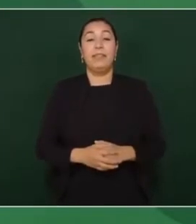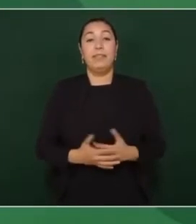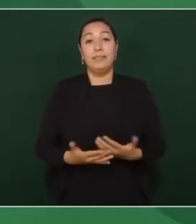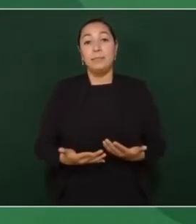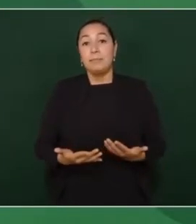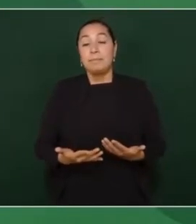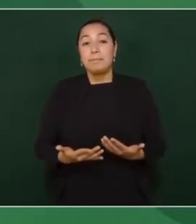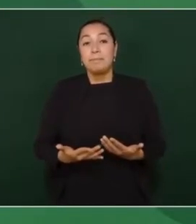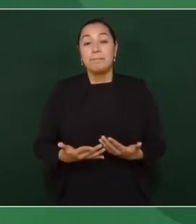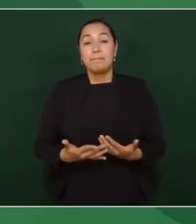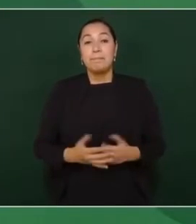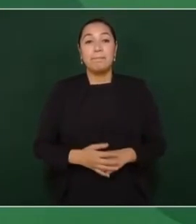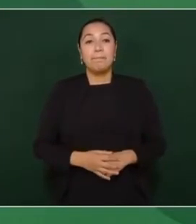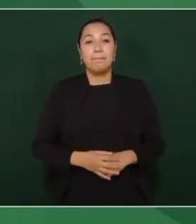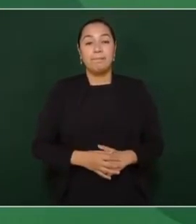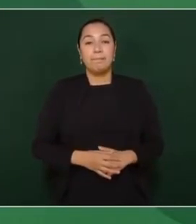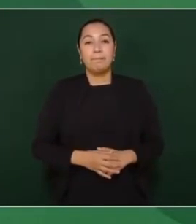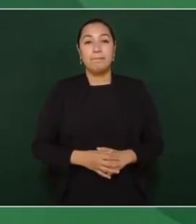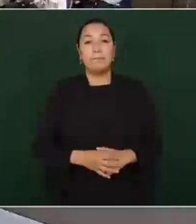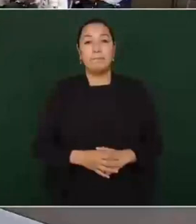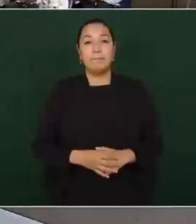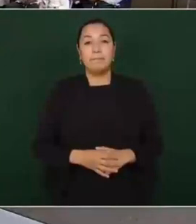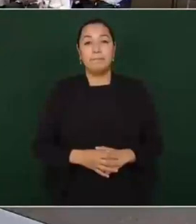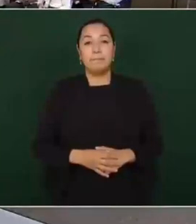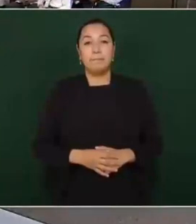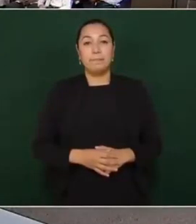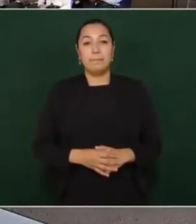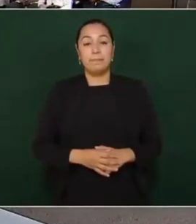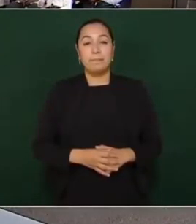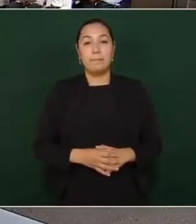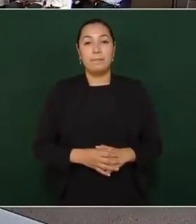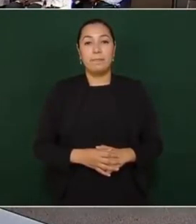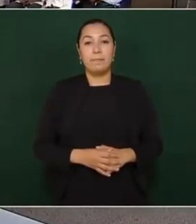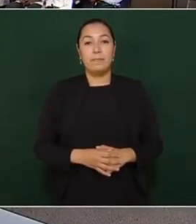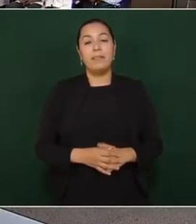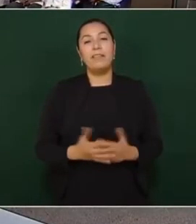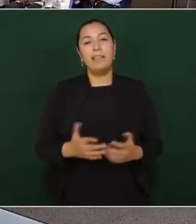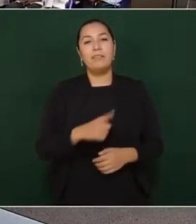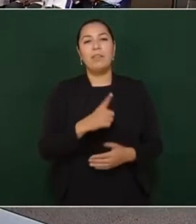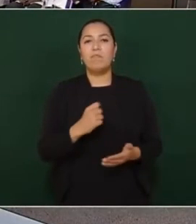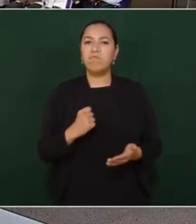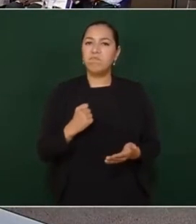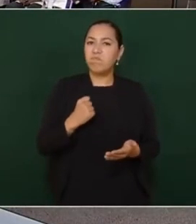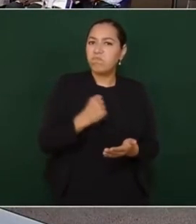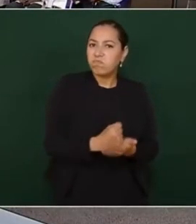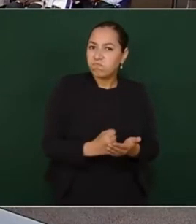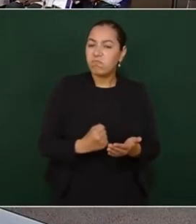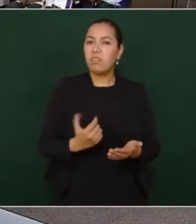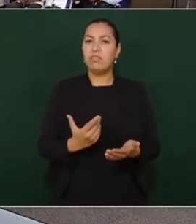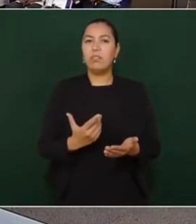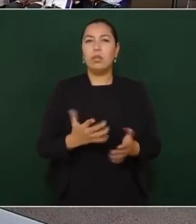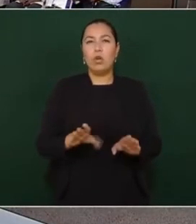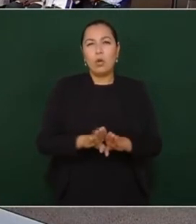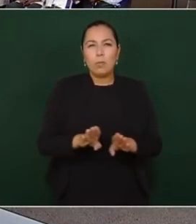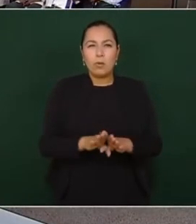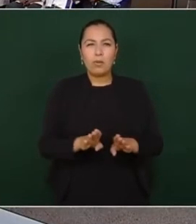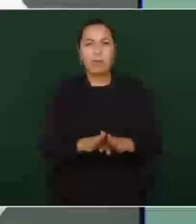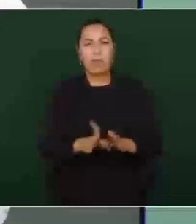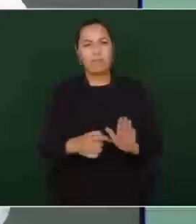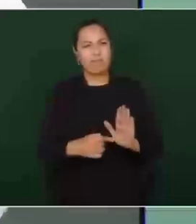a imponer un modelo